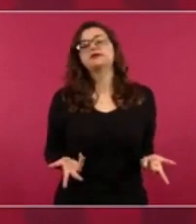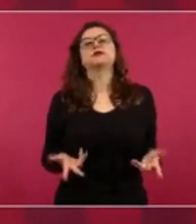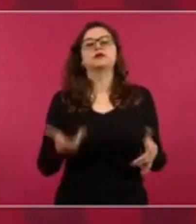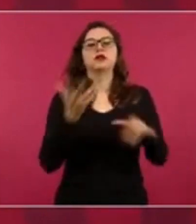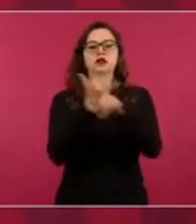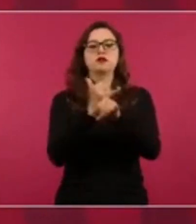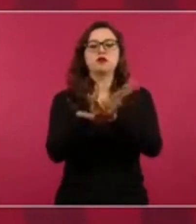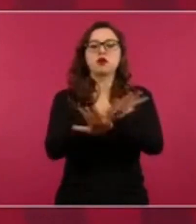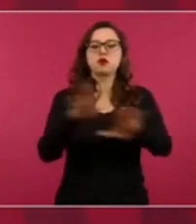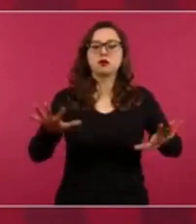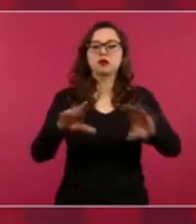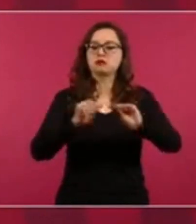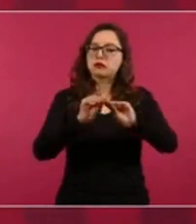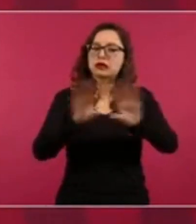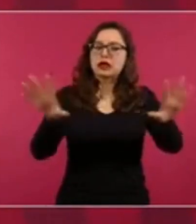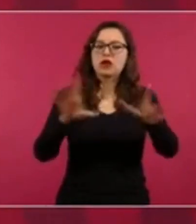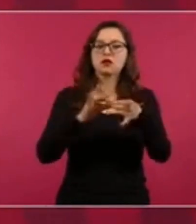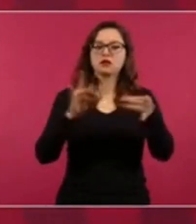bueno